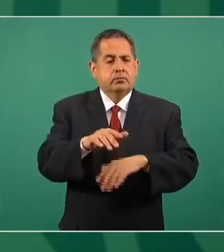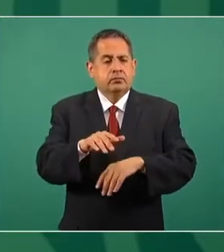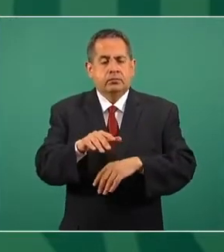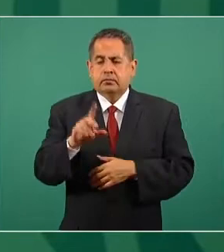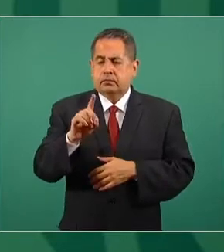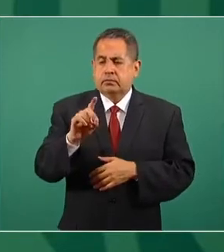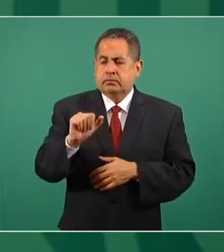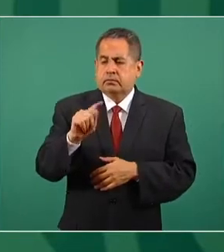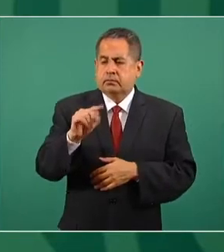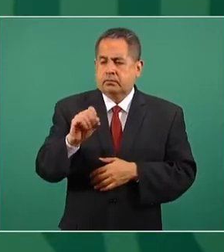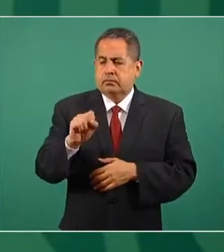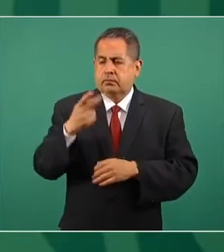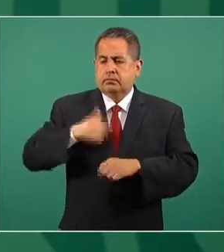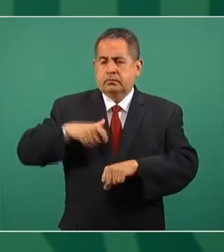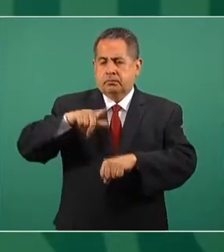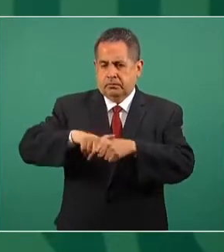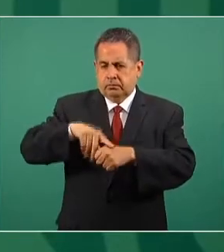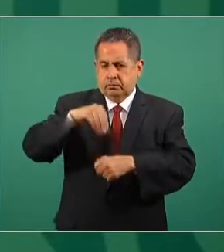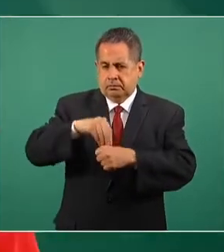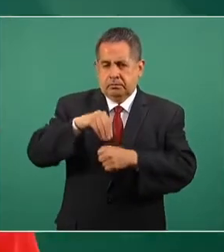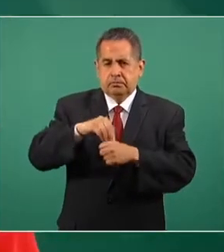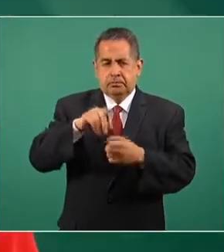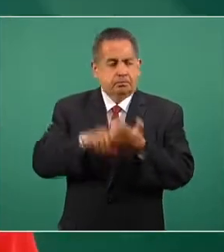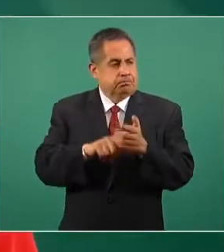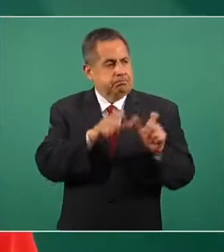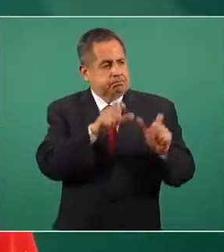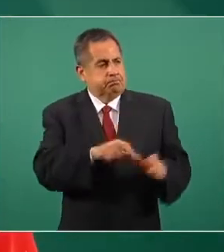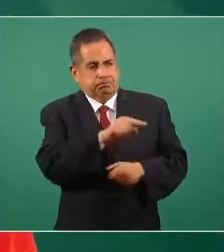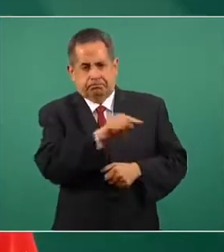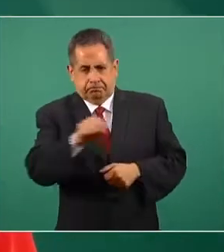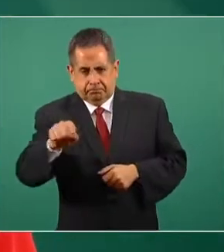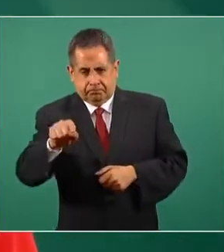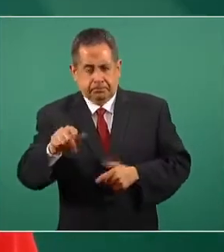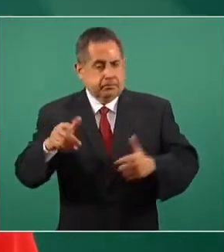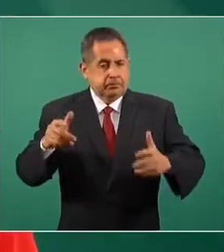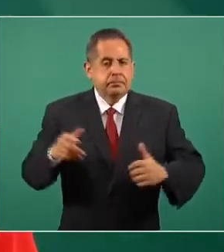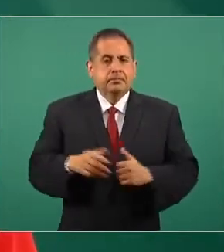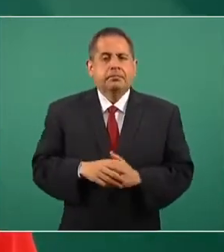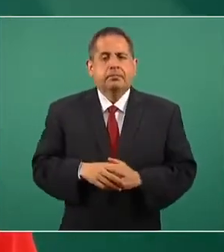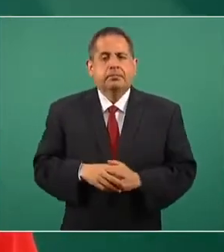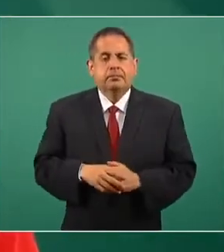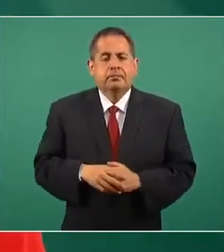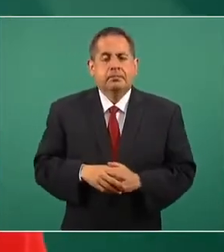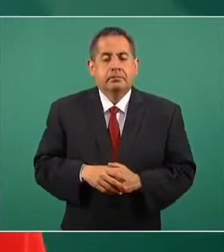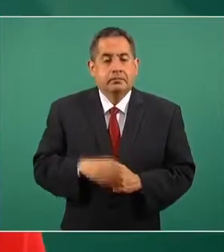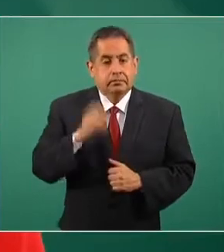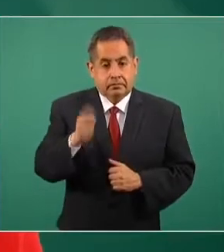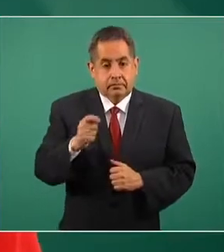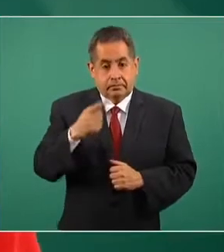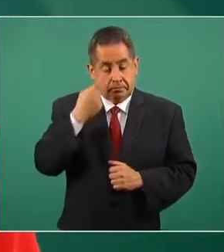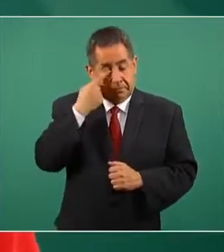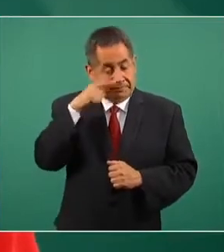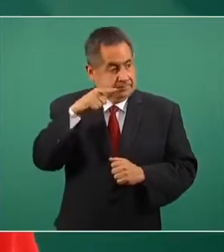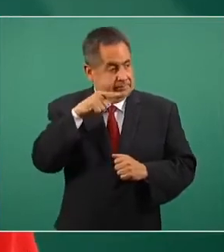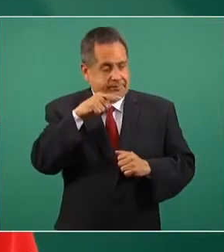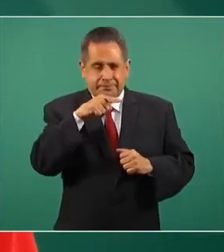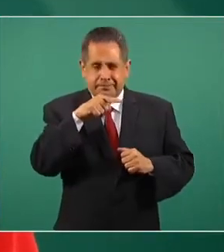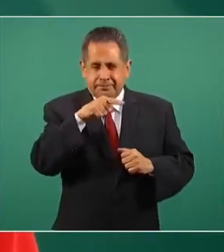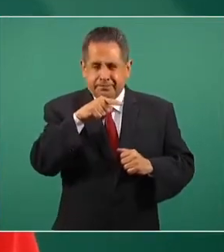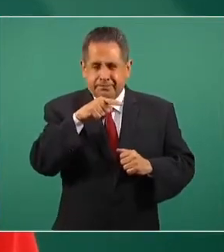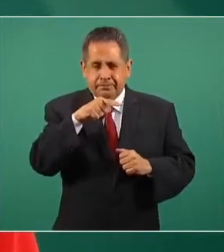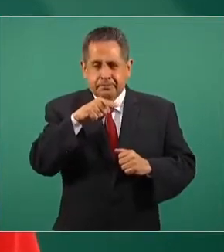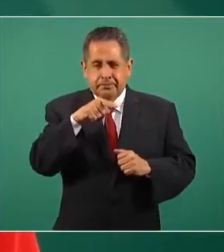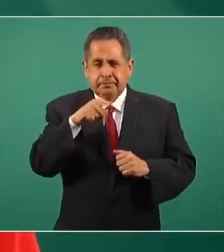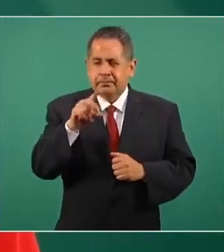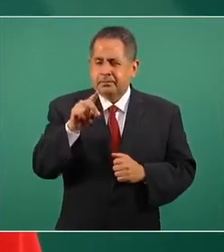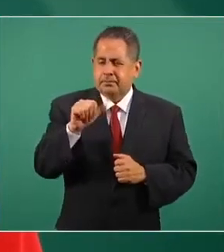de Datos Personales, en posesión de sujetos obligados, y de las consideraciones de los